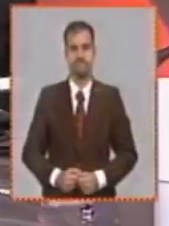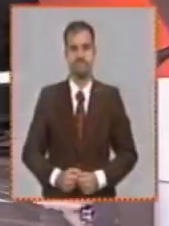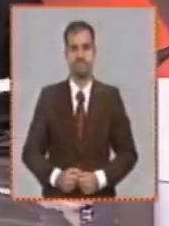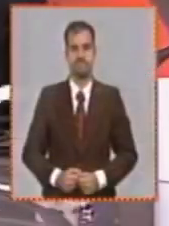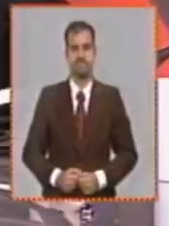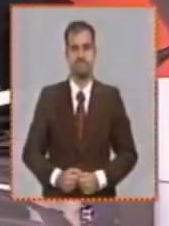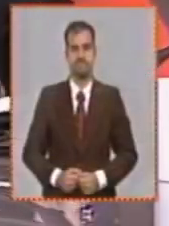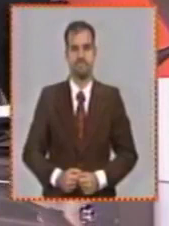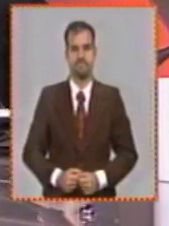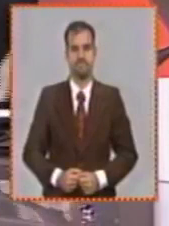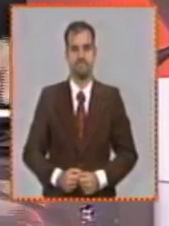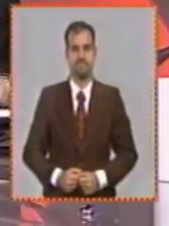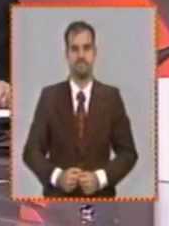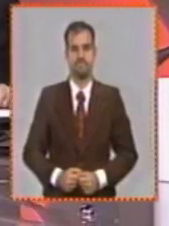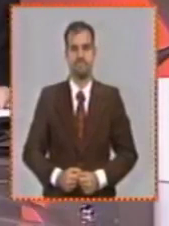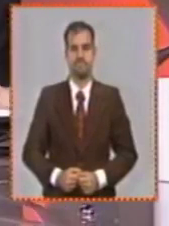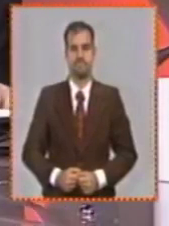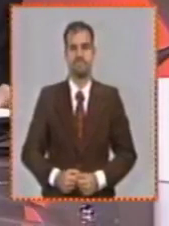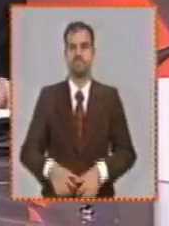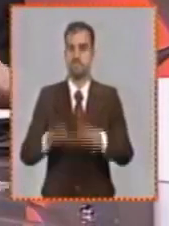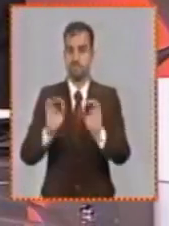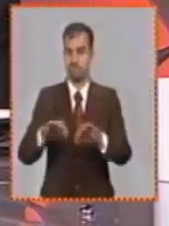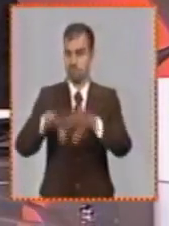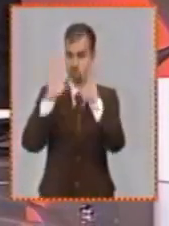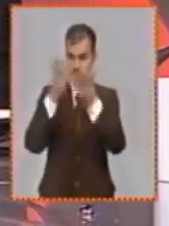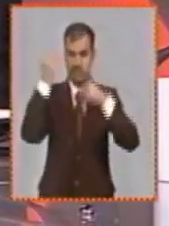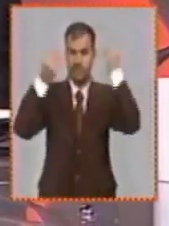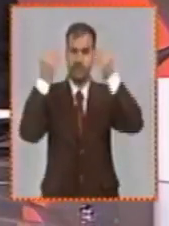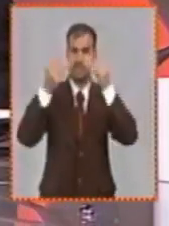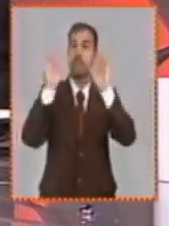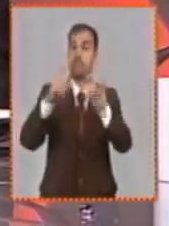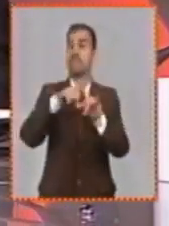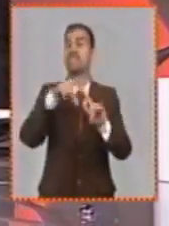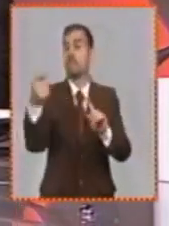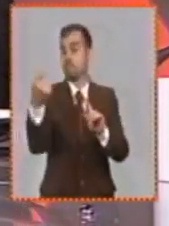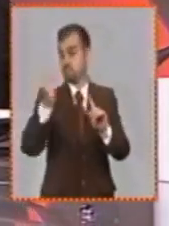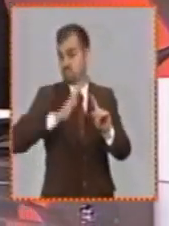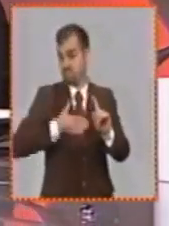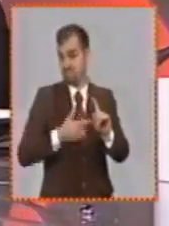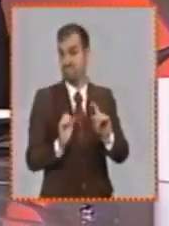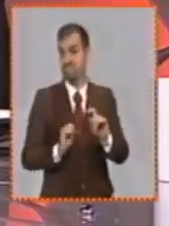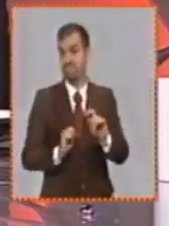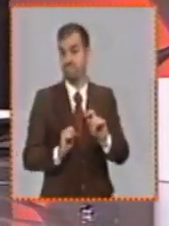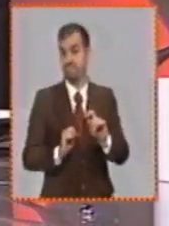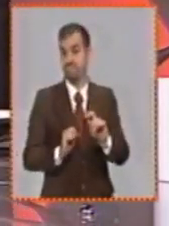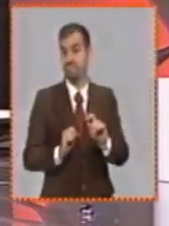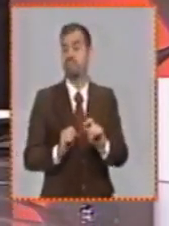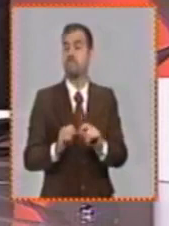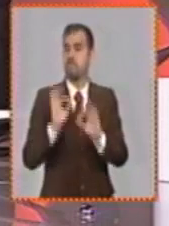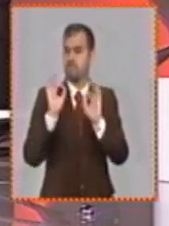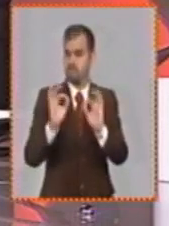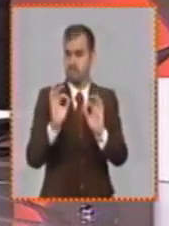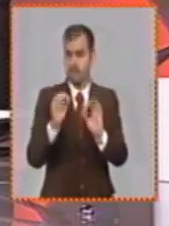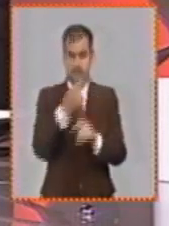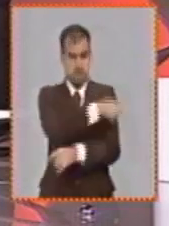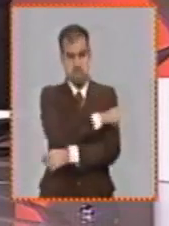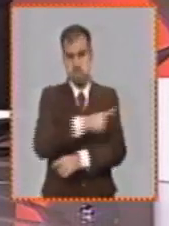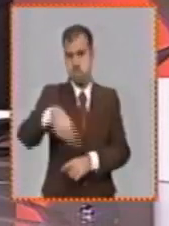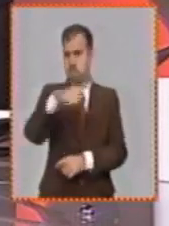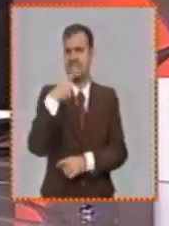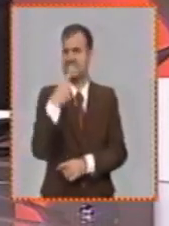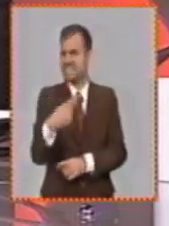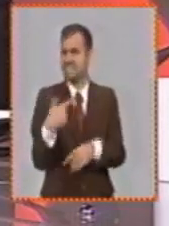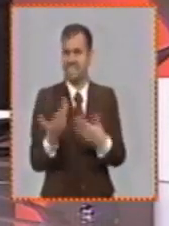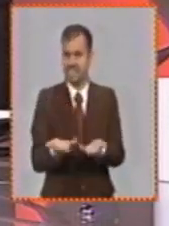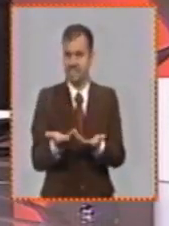bueno y junto a toda la apreciación y todas las valoraciones que se han hecho del tema de los precios la opinión fundamental también de nuestro